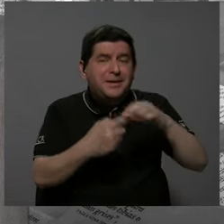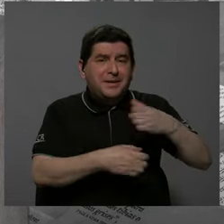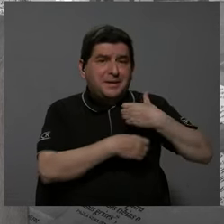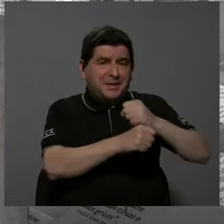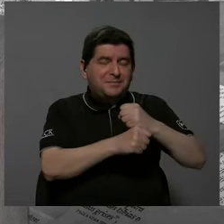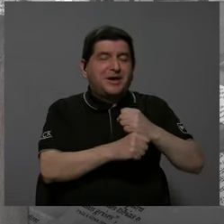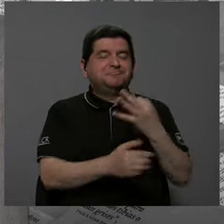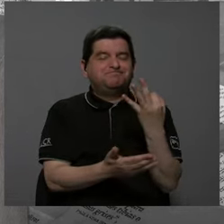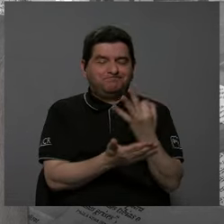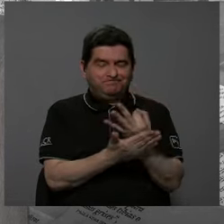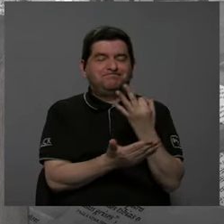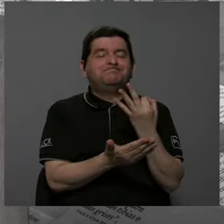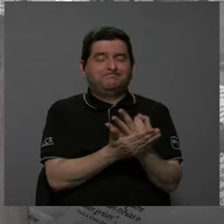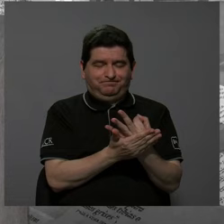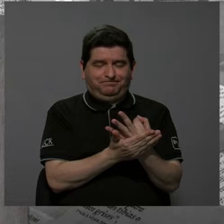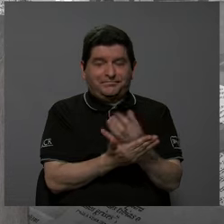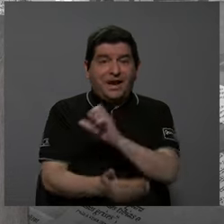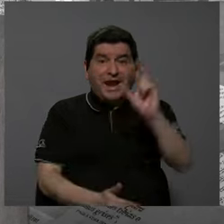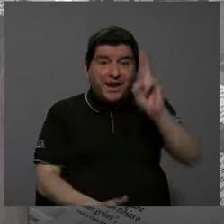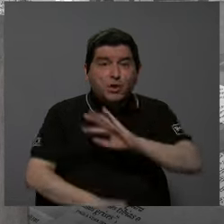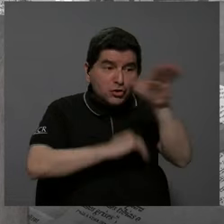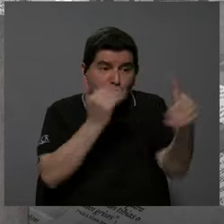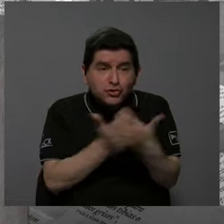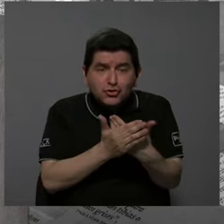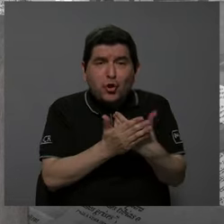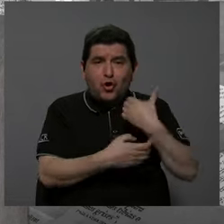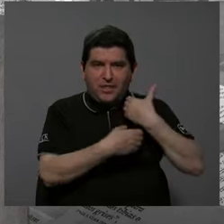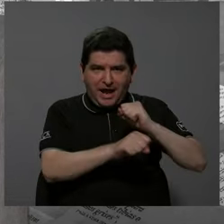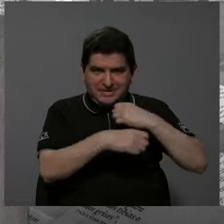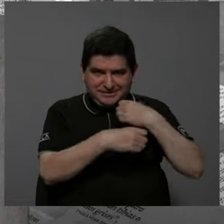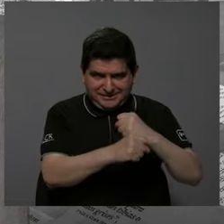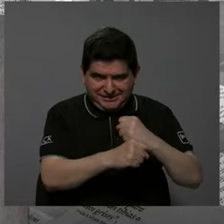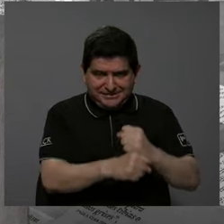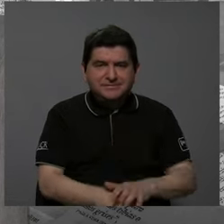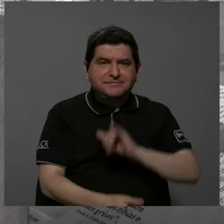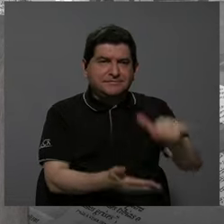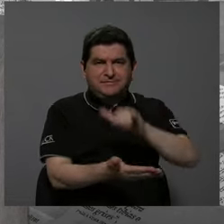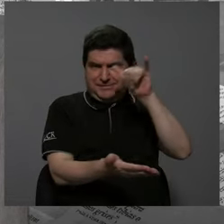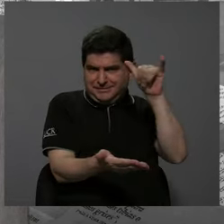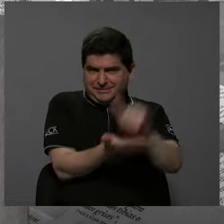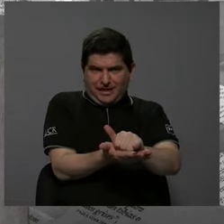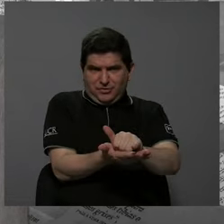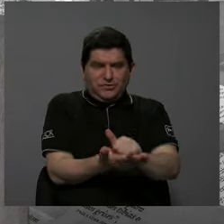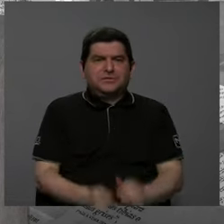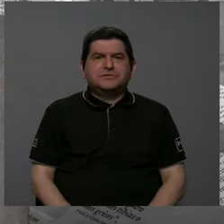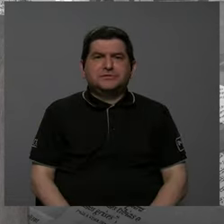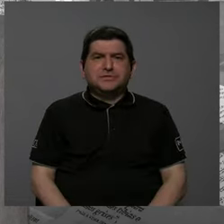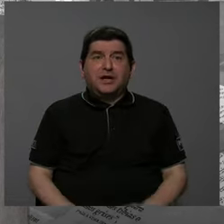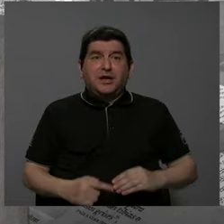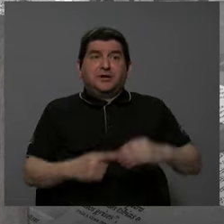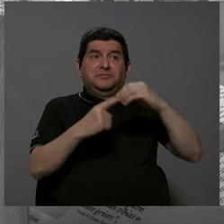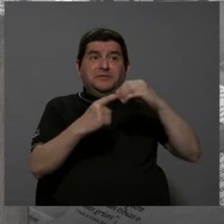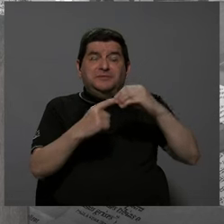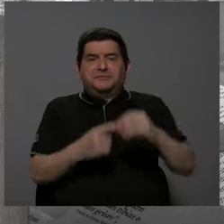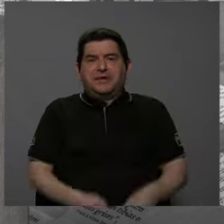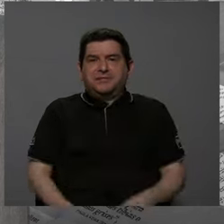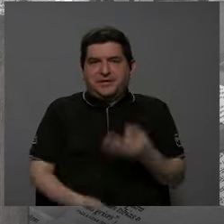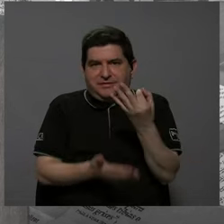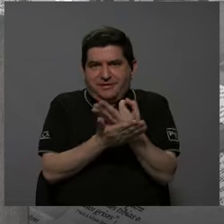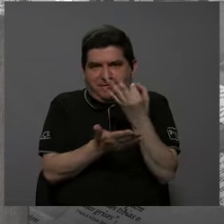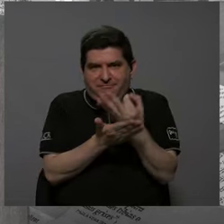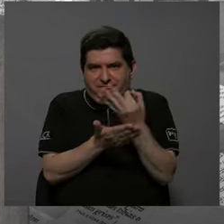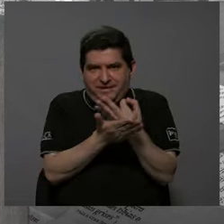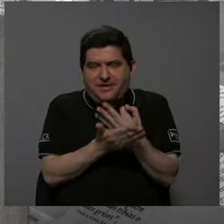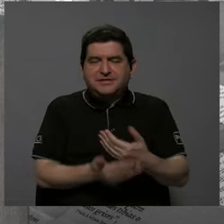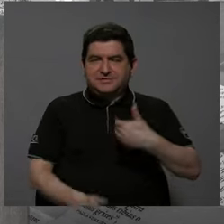de carácter financiero. En Costa Rica, todas las municipalidades, desde la de San José, que es la que más recursos financieros tiene,